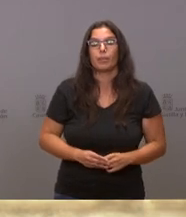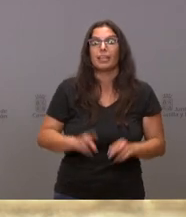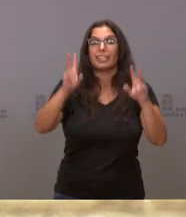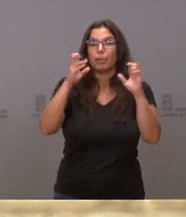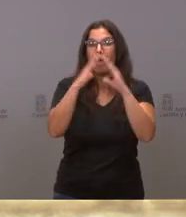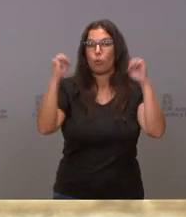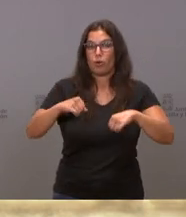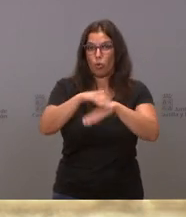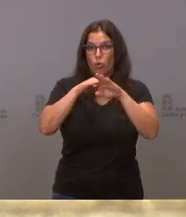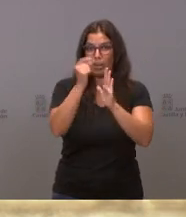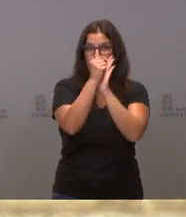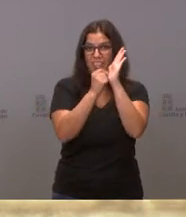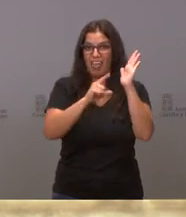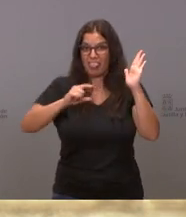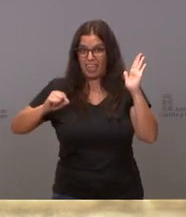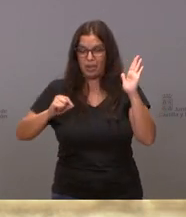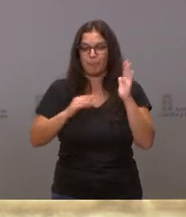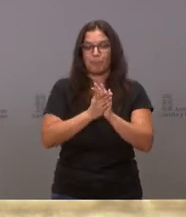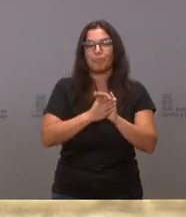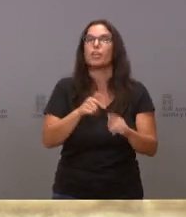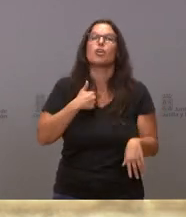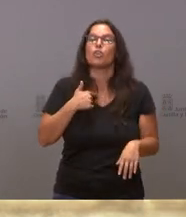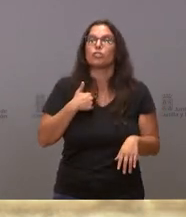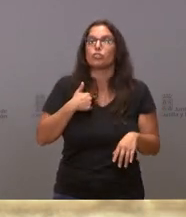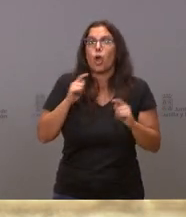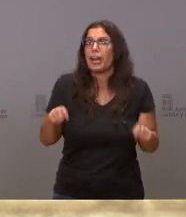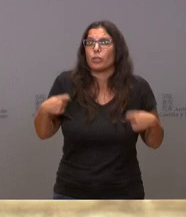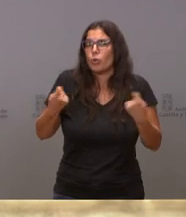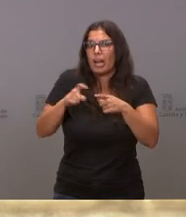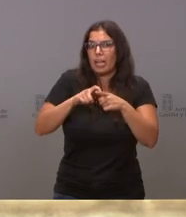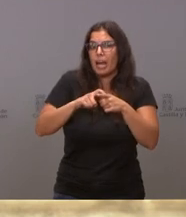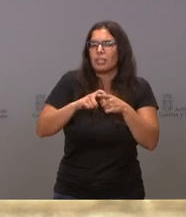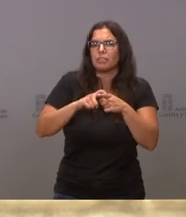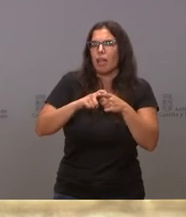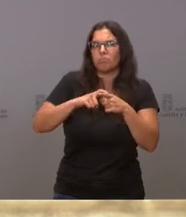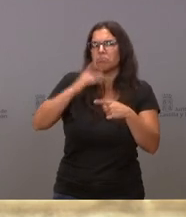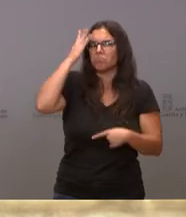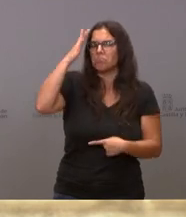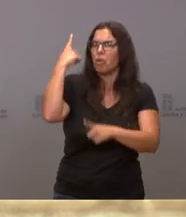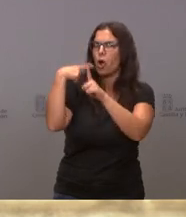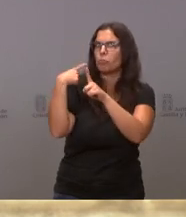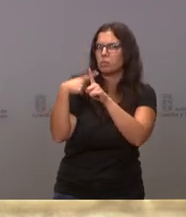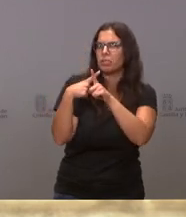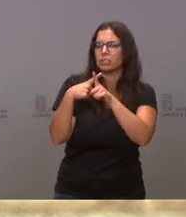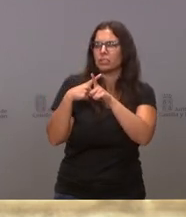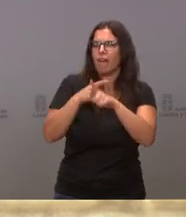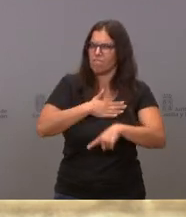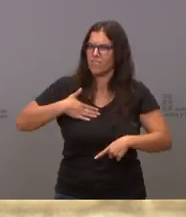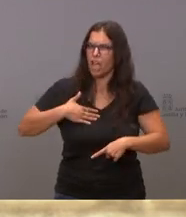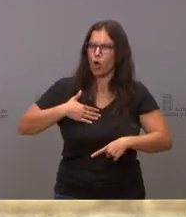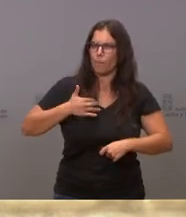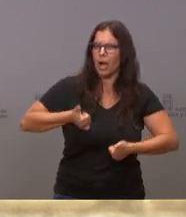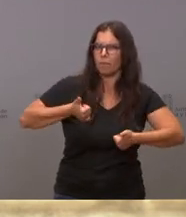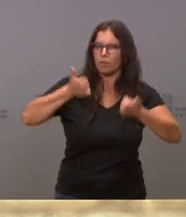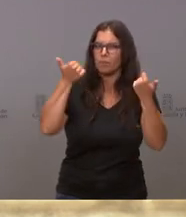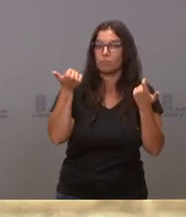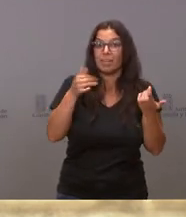Mire, yo por naturaleza soy optimista, ambicioso y en estos momentos quiero